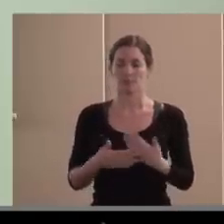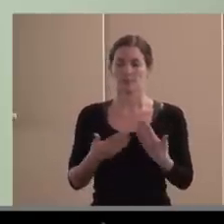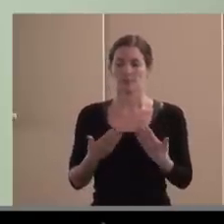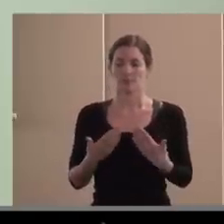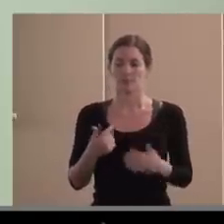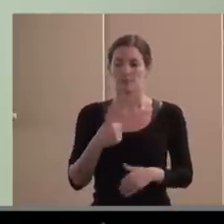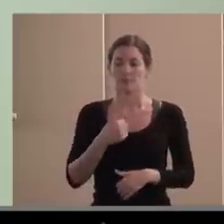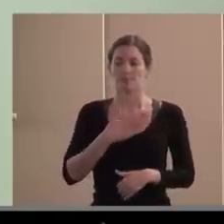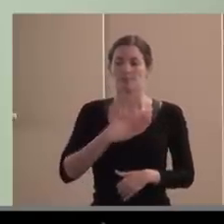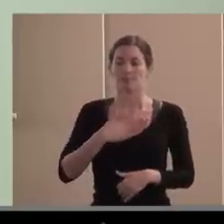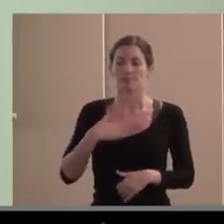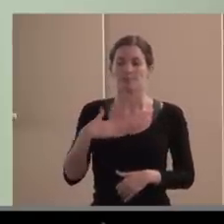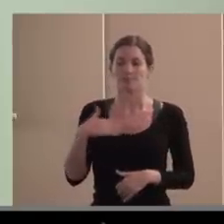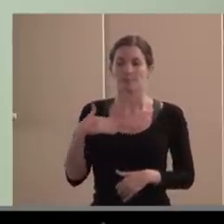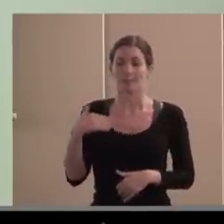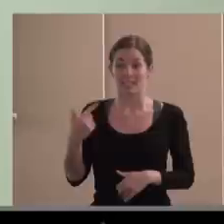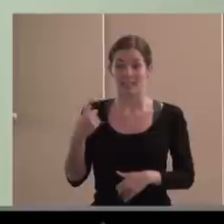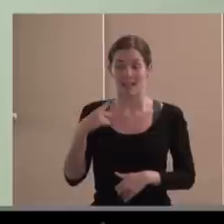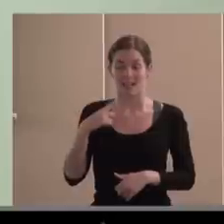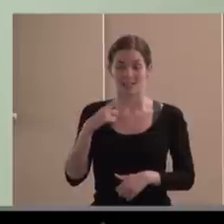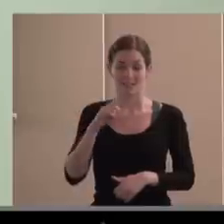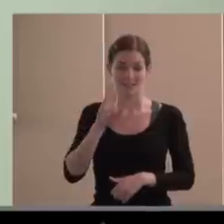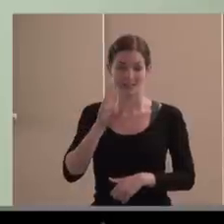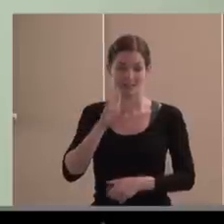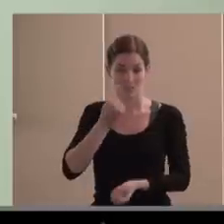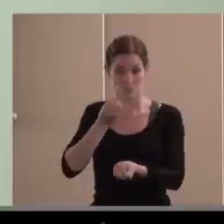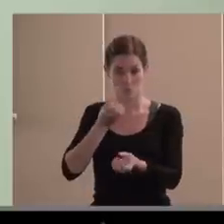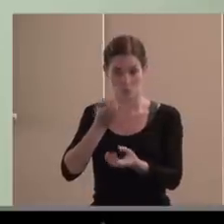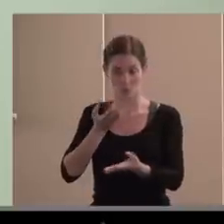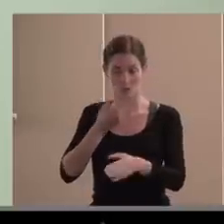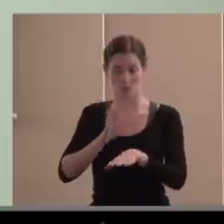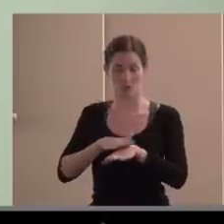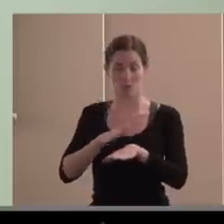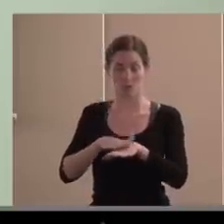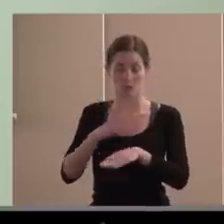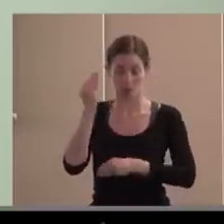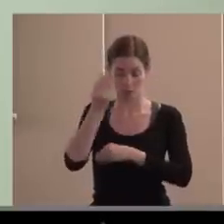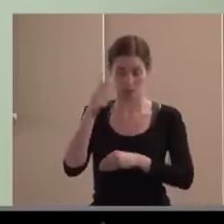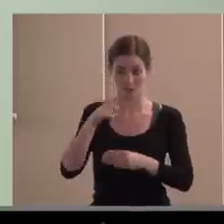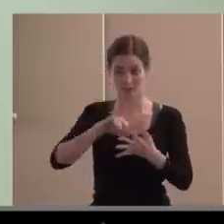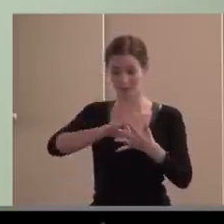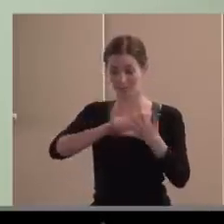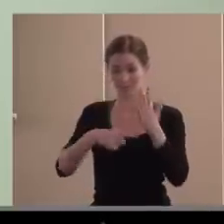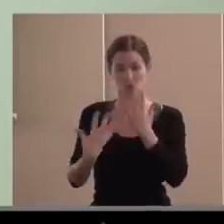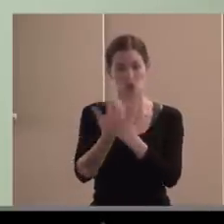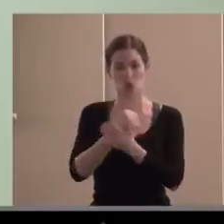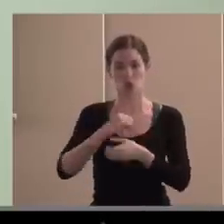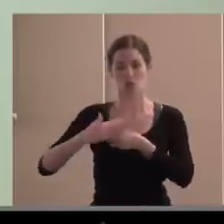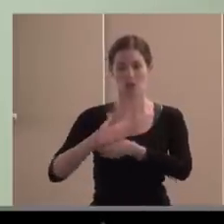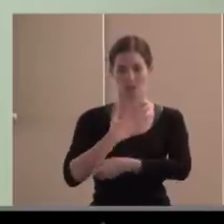señalar estos antecedentes porque me parece que son, que nos condicionan y que también nos dan